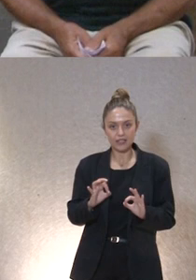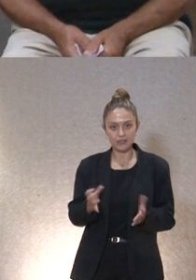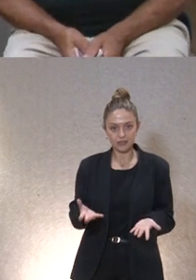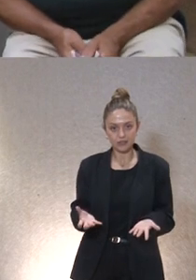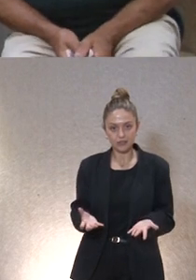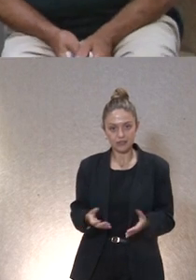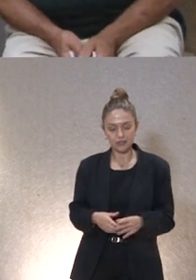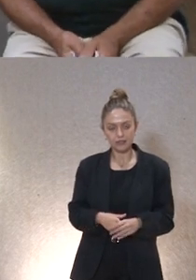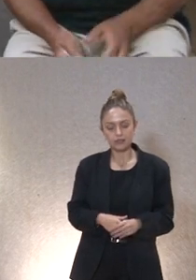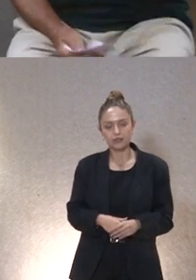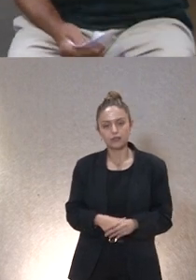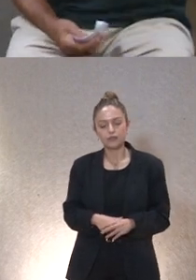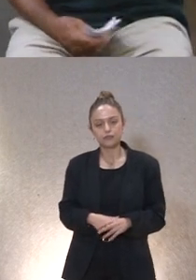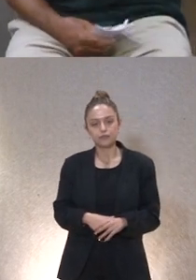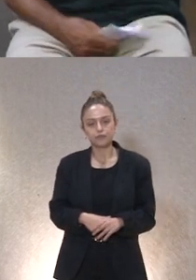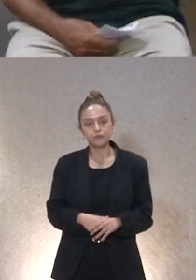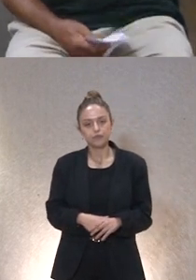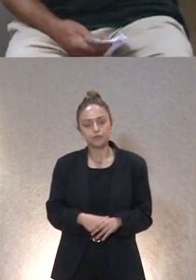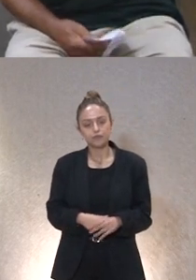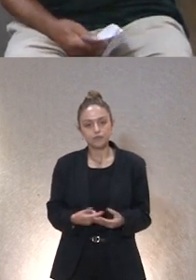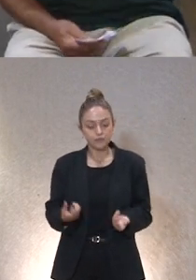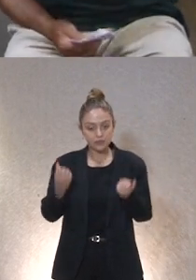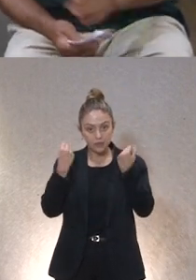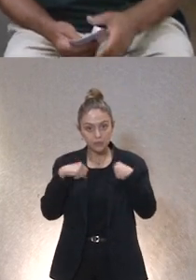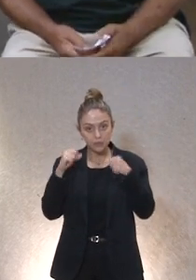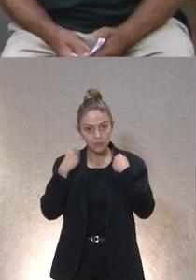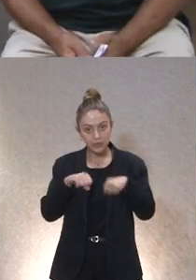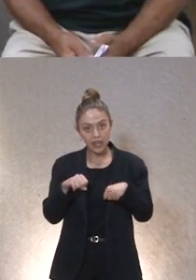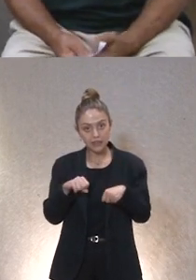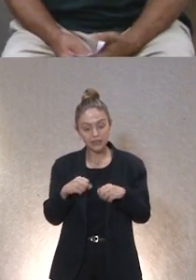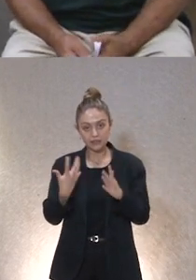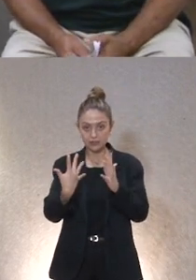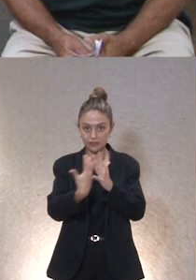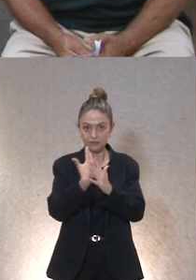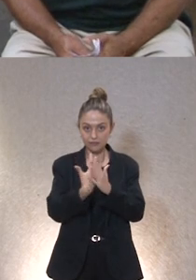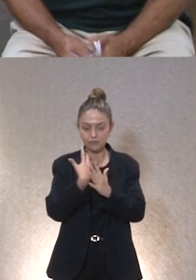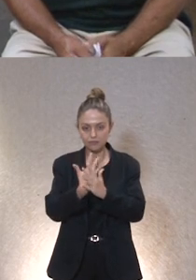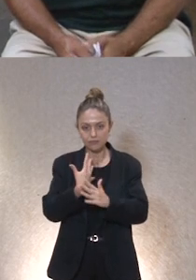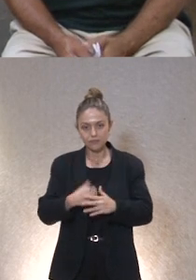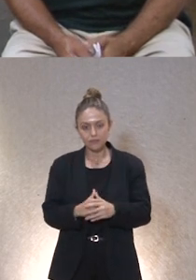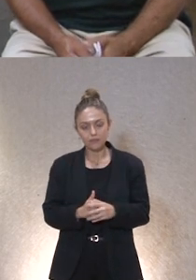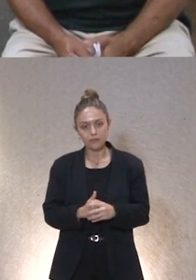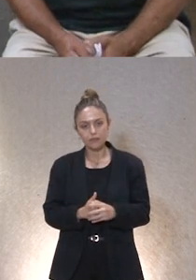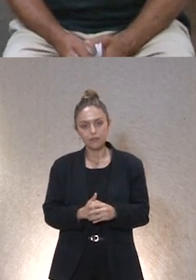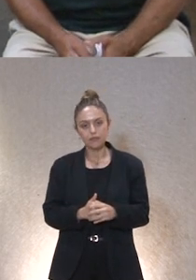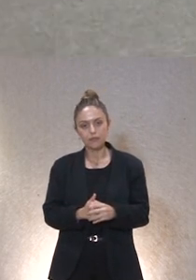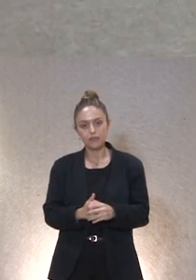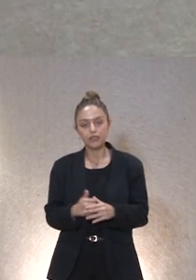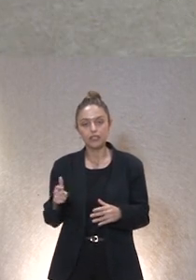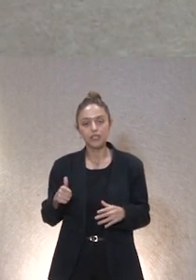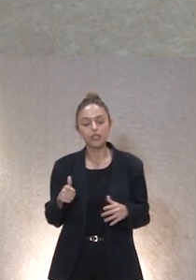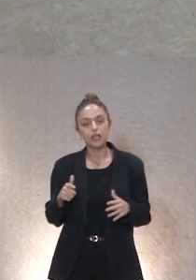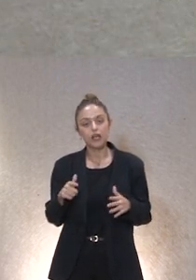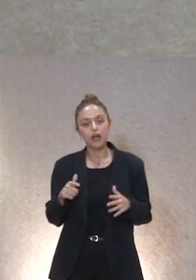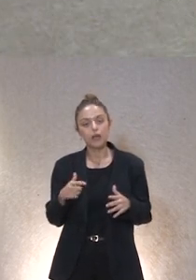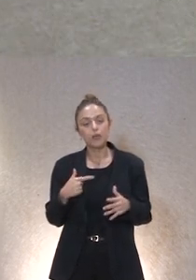esfuerzo ¿no? para salir de ahí ¿no? ya pero evidentemente la práctica que nos han explicado los anteriores compañeros en cuanto a la disminución de restricciones